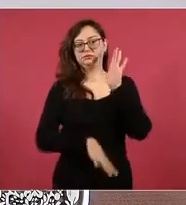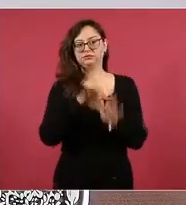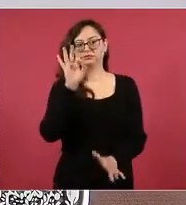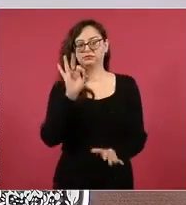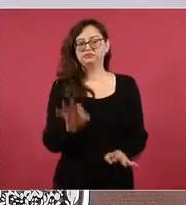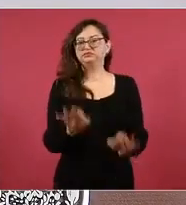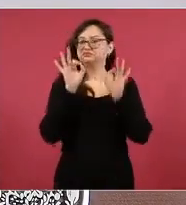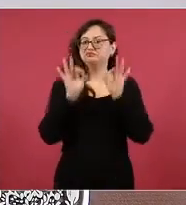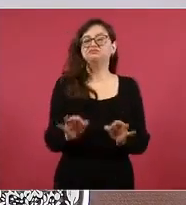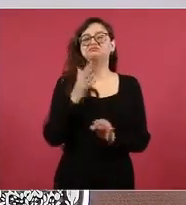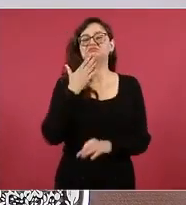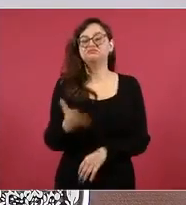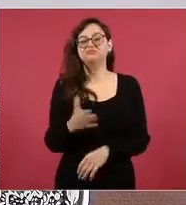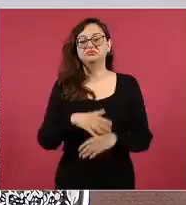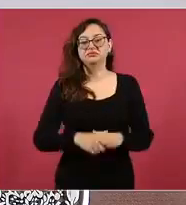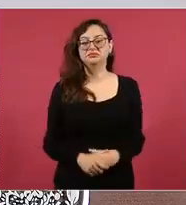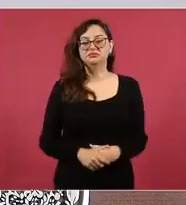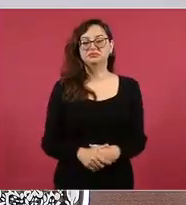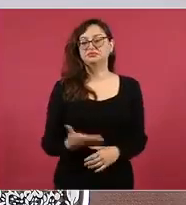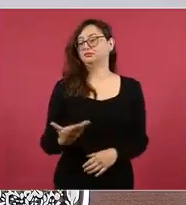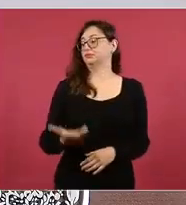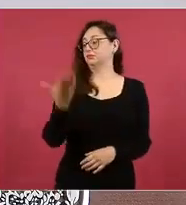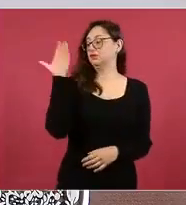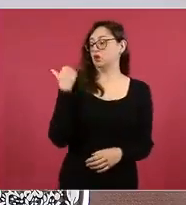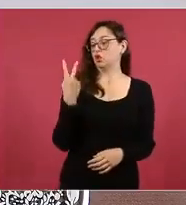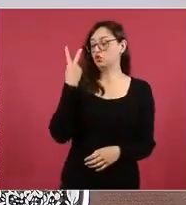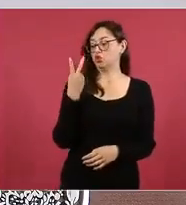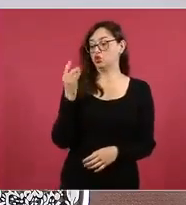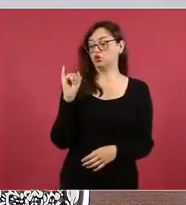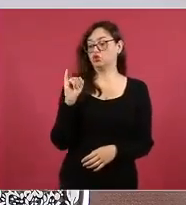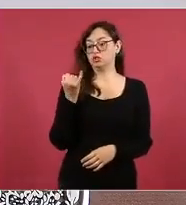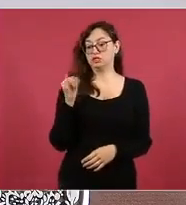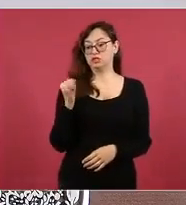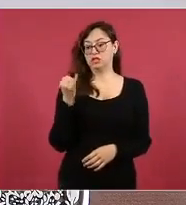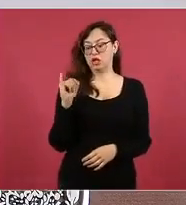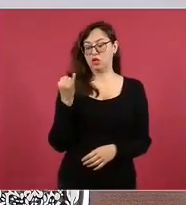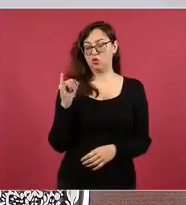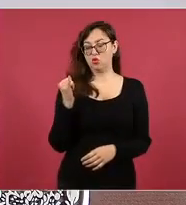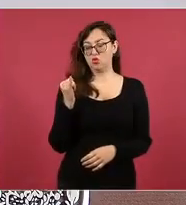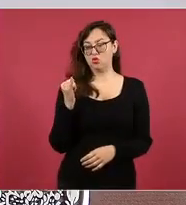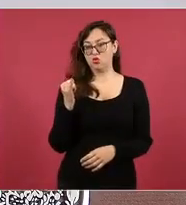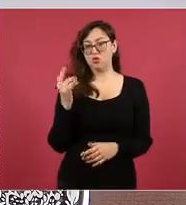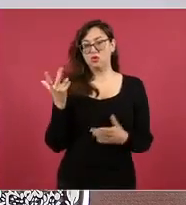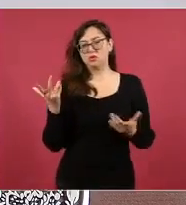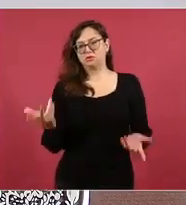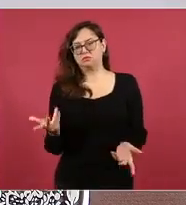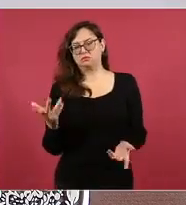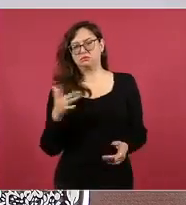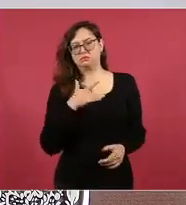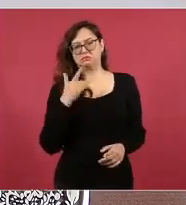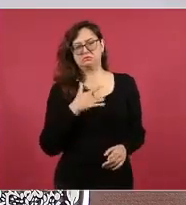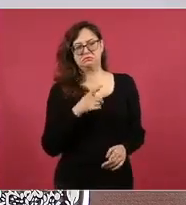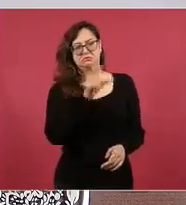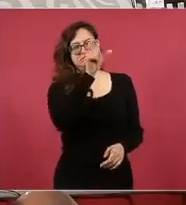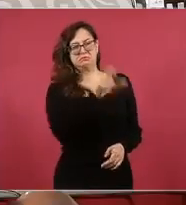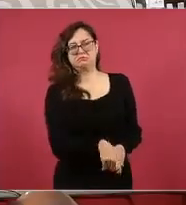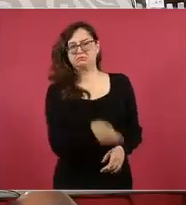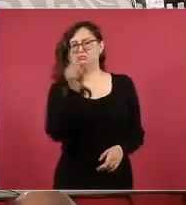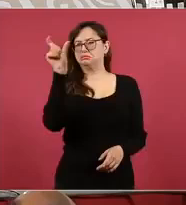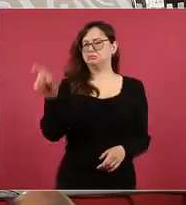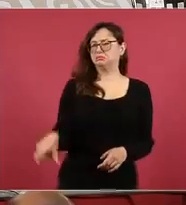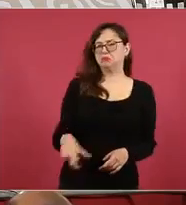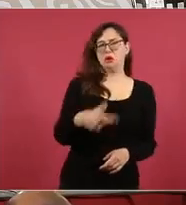2 de junio, demostró que él es indiferente si el mandatario es hombre o es mujer.